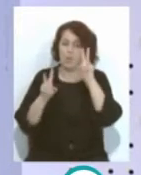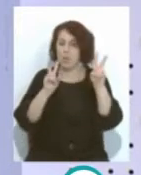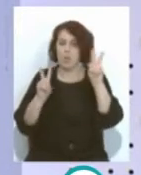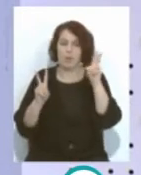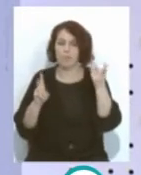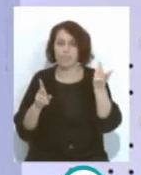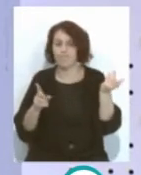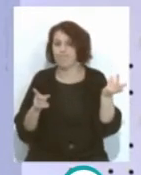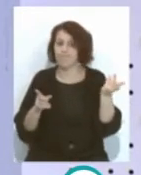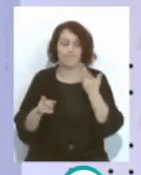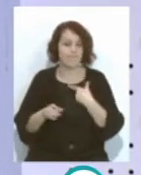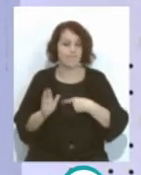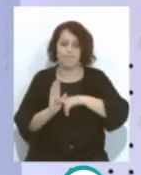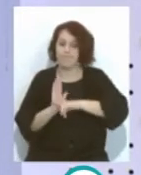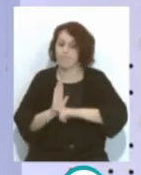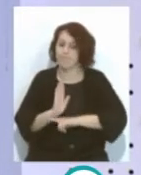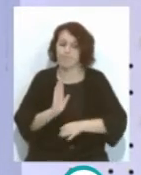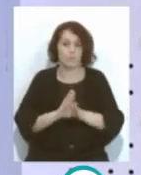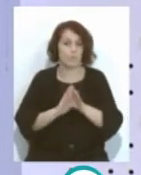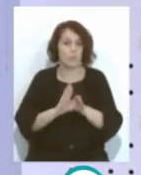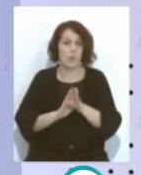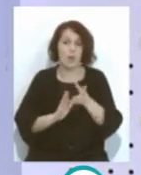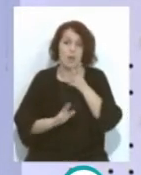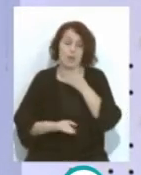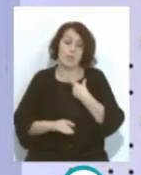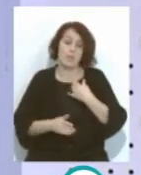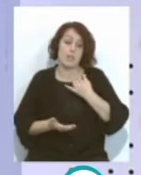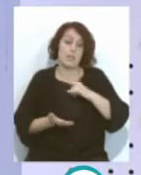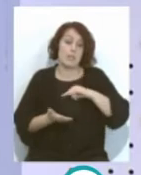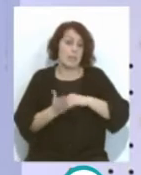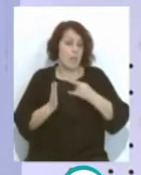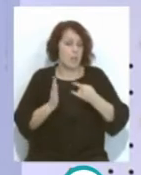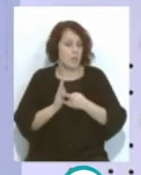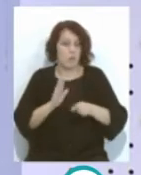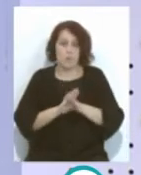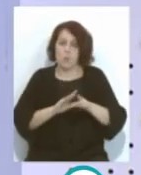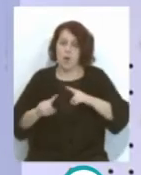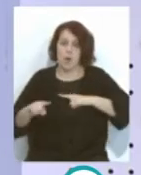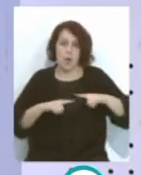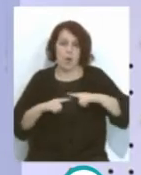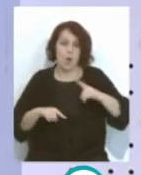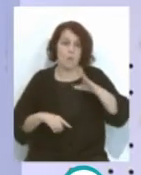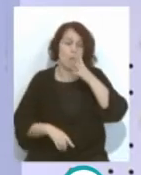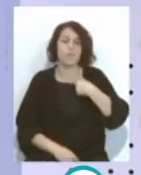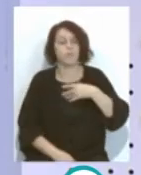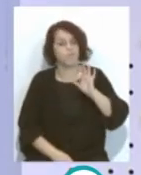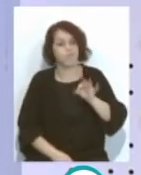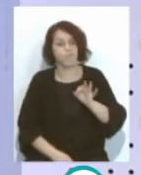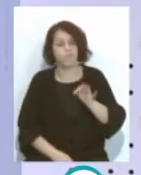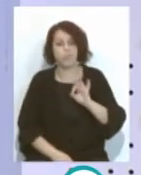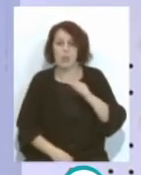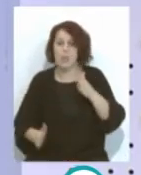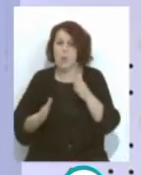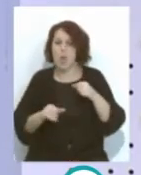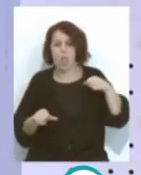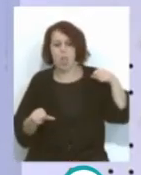consigue salir de ahí Al menos de momento Apuestan por el técnico En el banquillo Porque la verdad Es que Ha mostrado durante Muchas